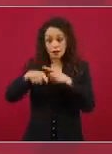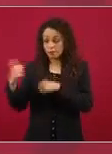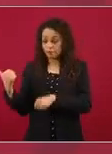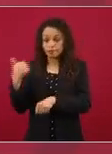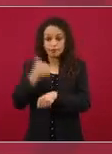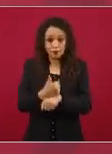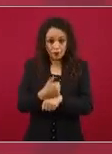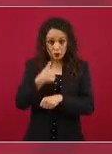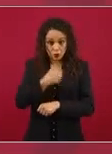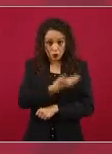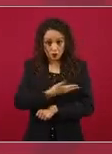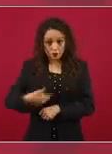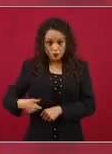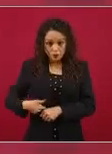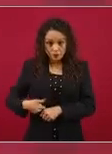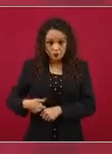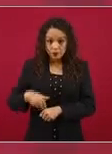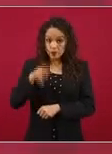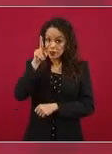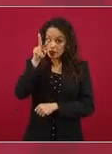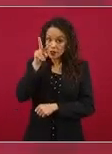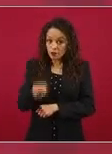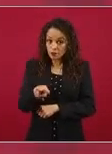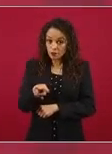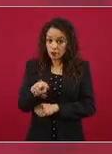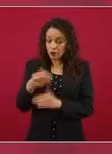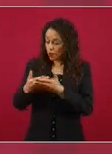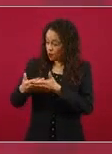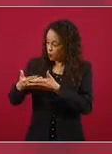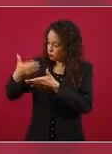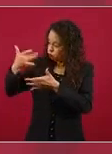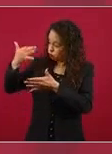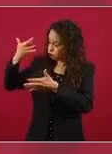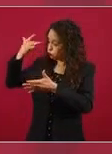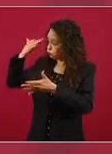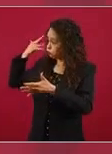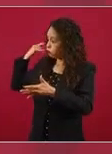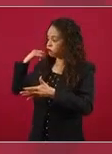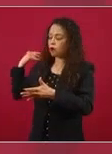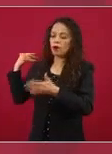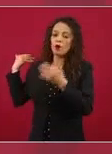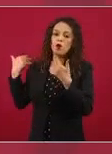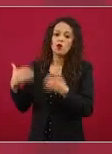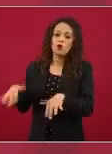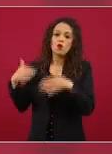echado, reumático,